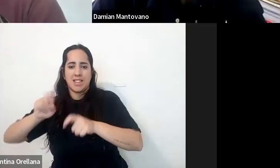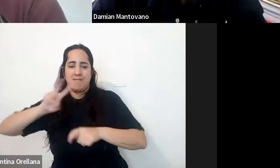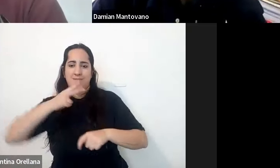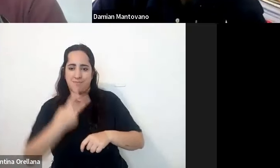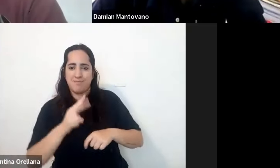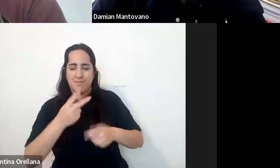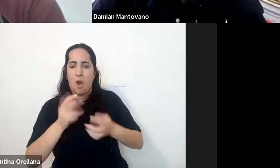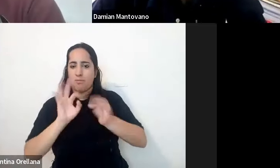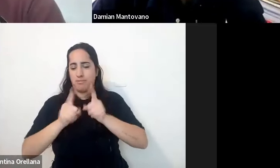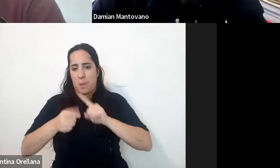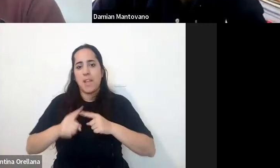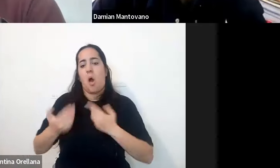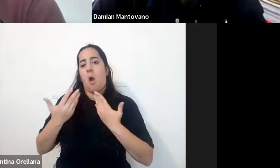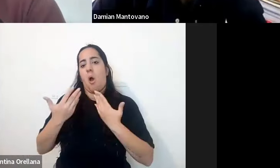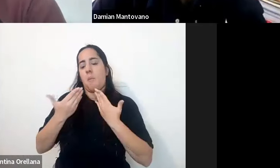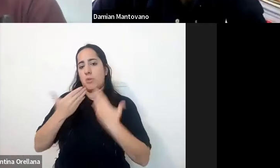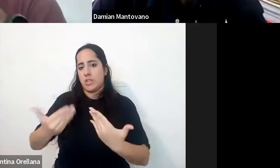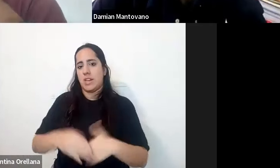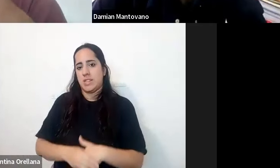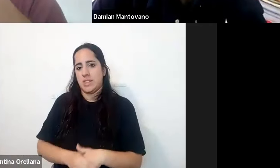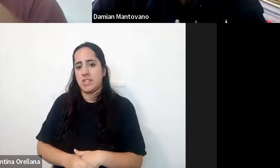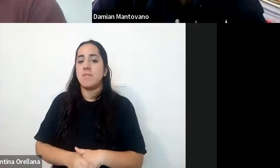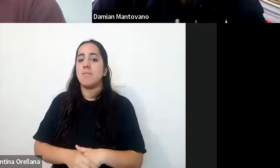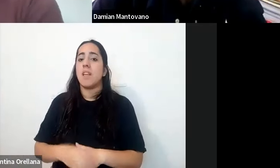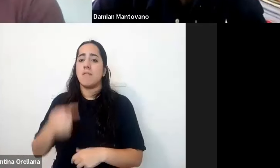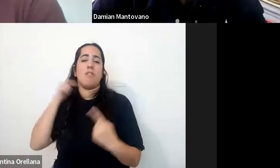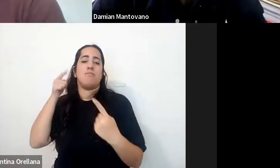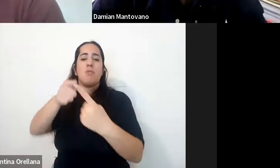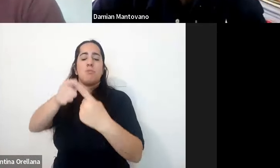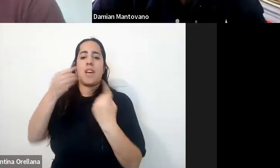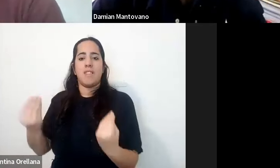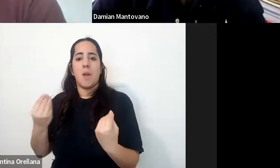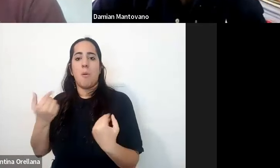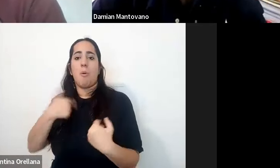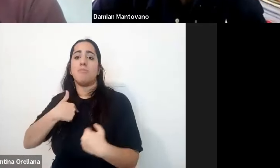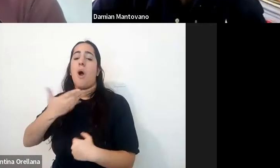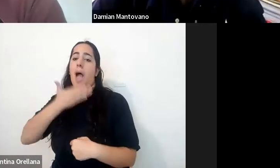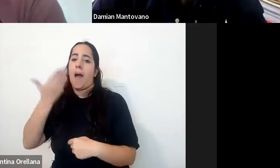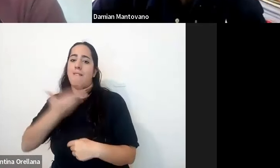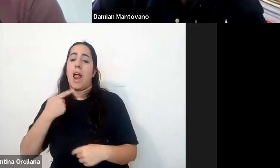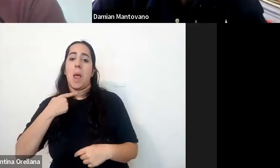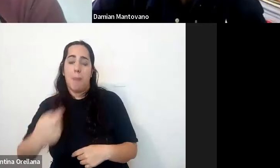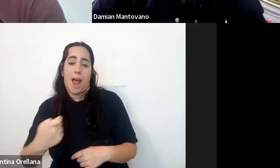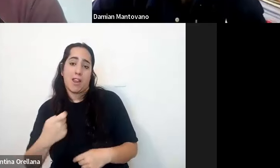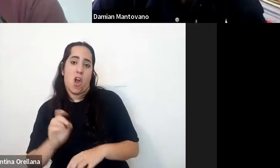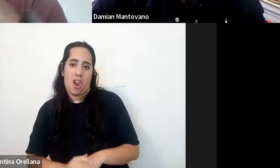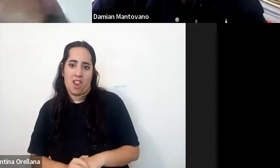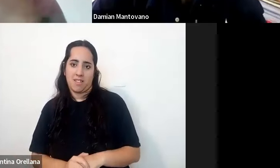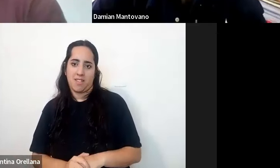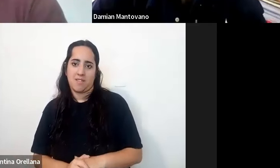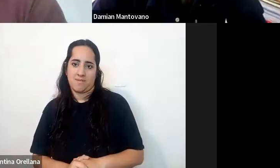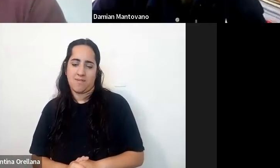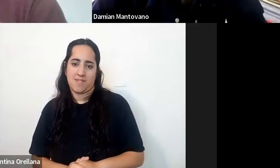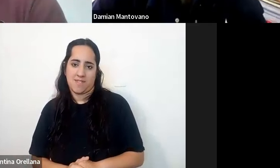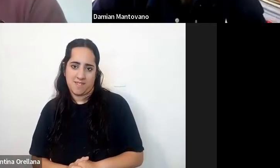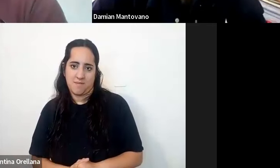es desafío para mí también poder hablar en español y poder hablarles directamente en la lengua